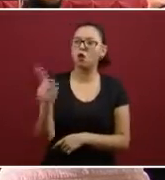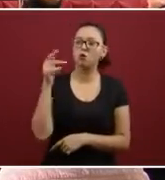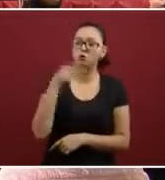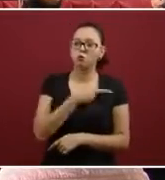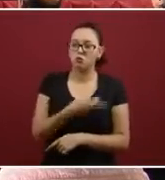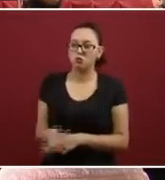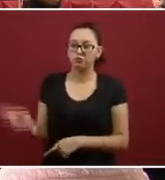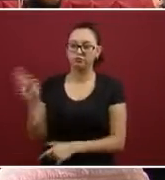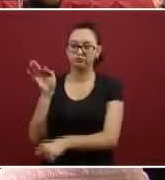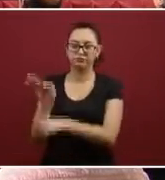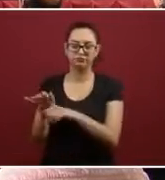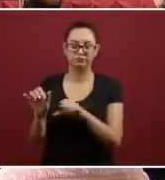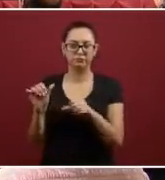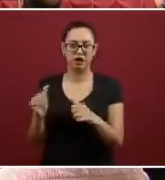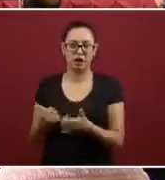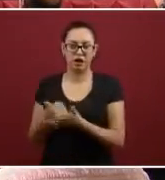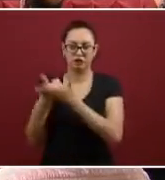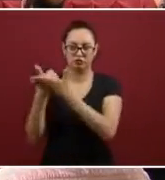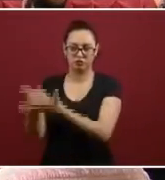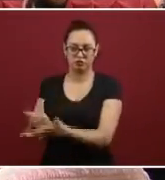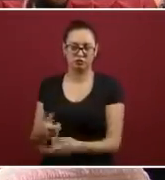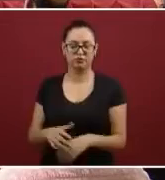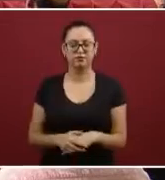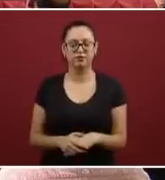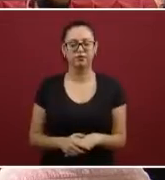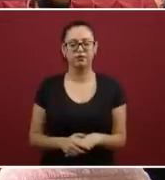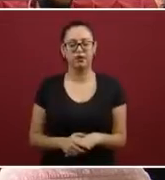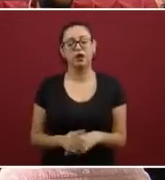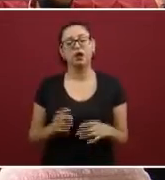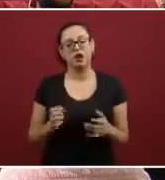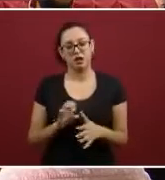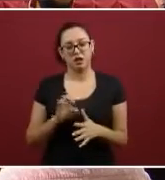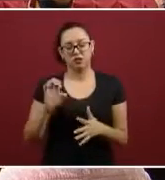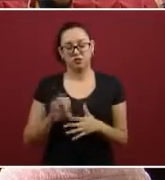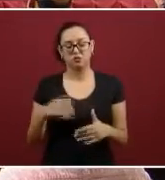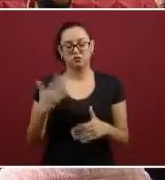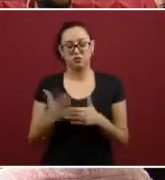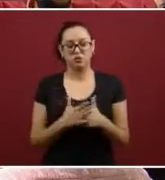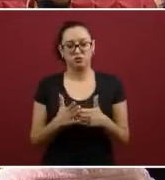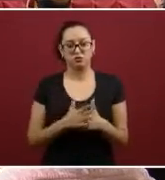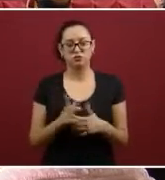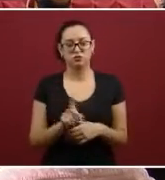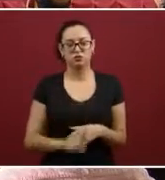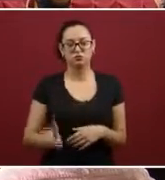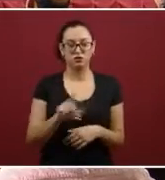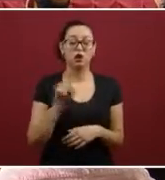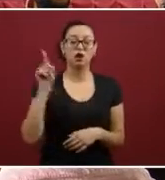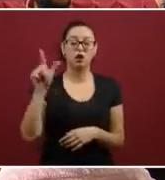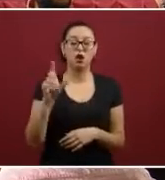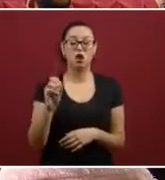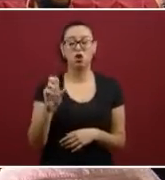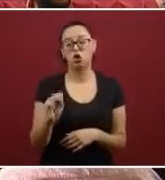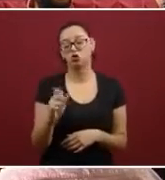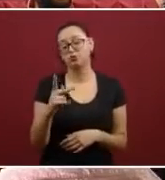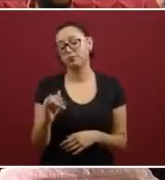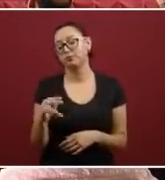Como les comentaba, el próximo domingo llevaremos a cabo la subasta en Los Pinos de vehículos